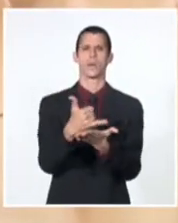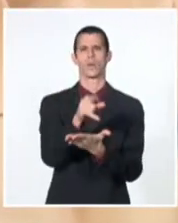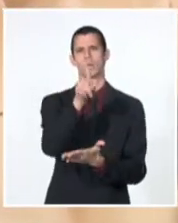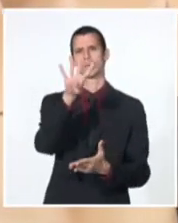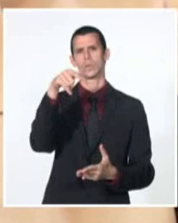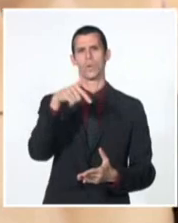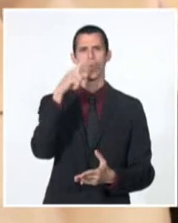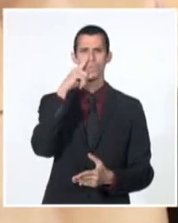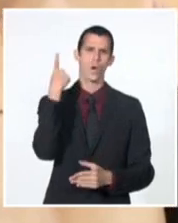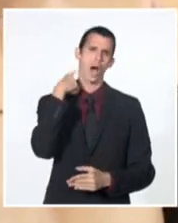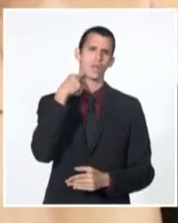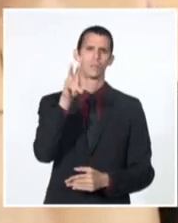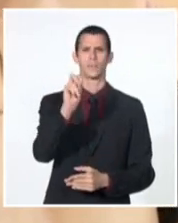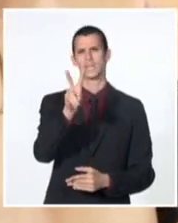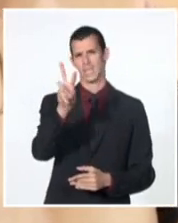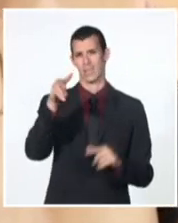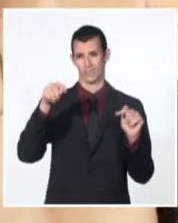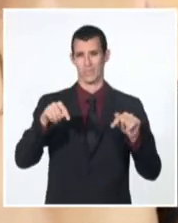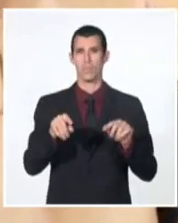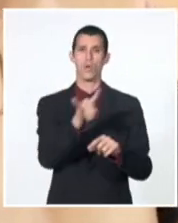2023, entre las 9 y las 11 de la mañana.